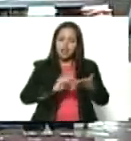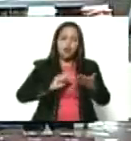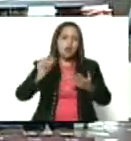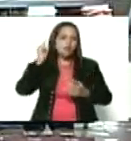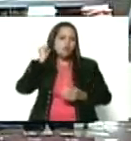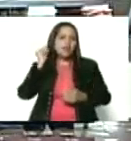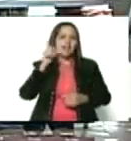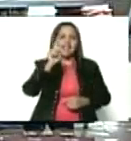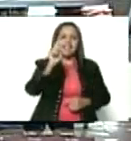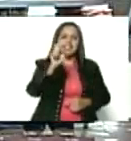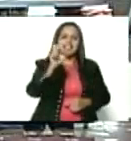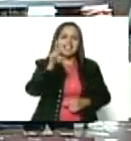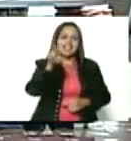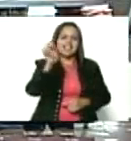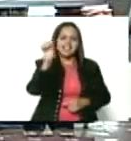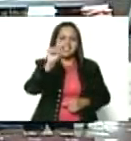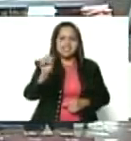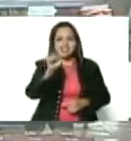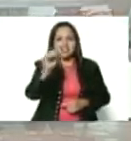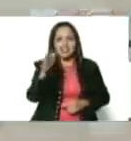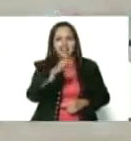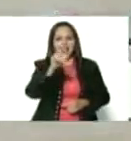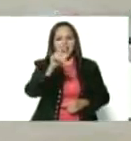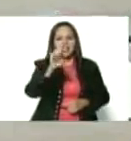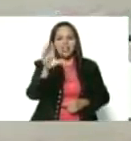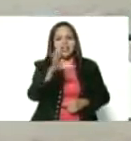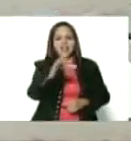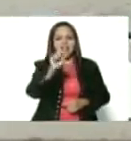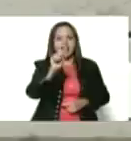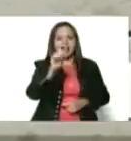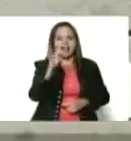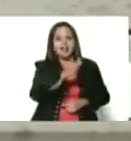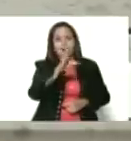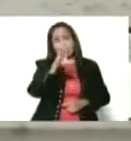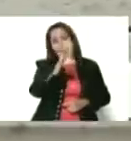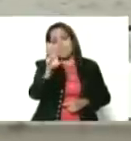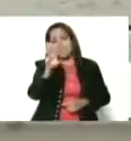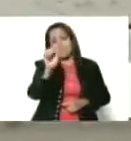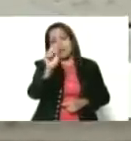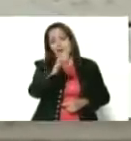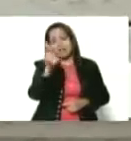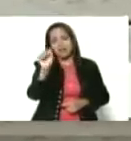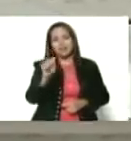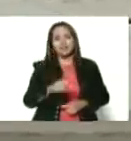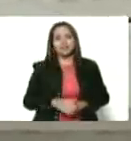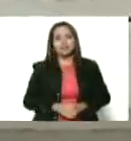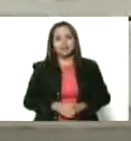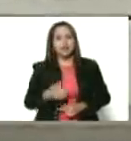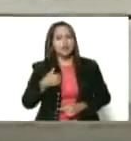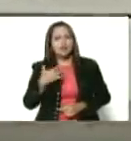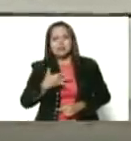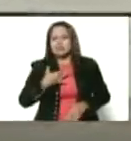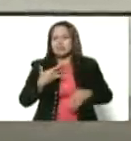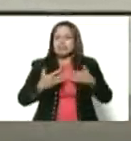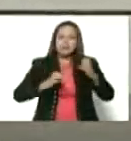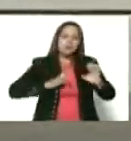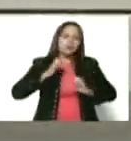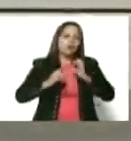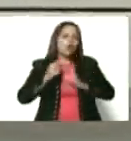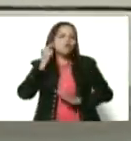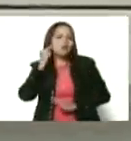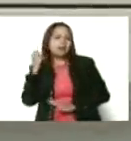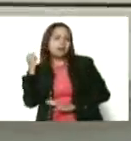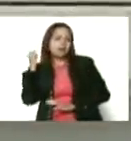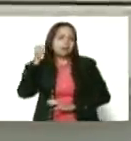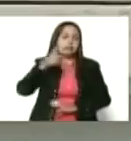Miren este pensamiento de Teresa de la Parra. Realmente me ha conmovido. Porque una mujer, hace casi